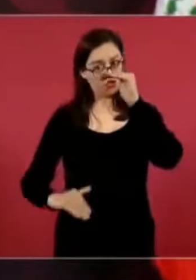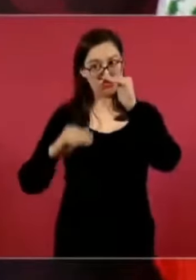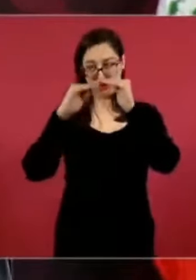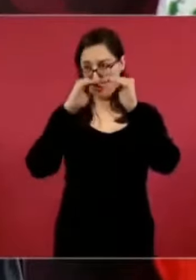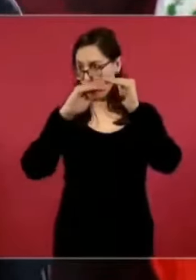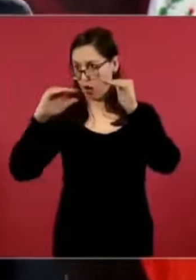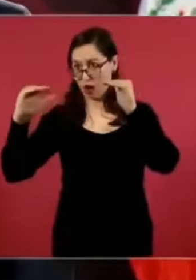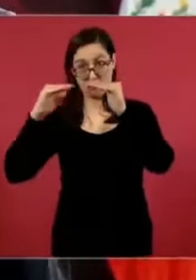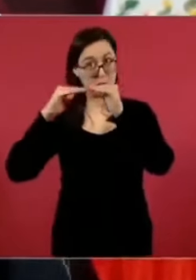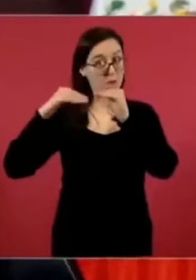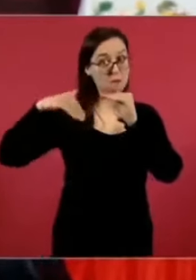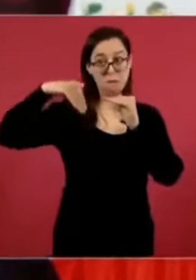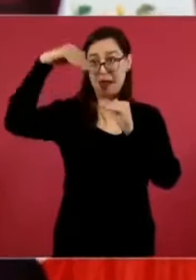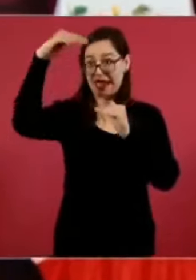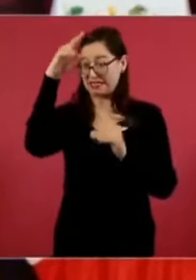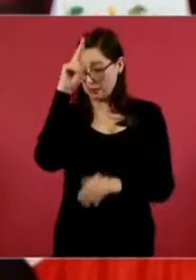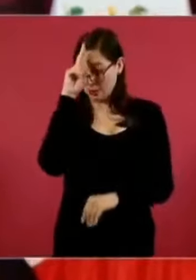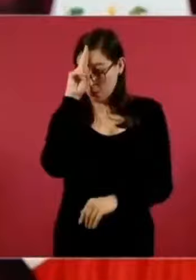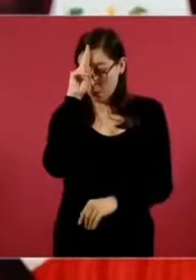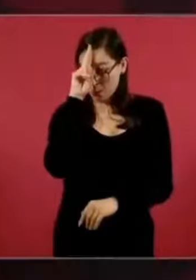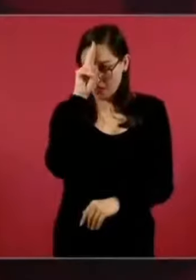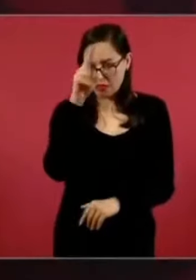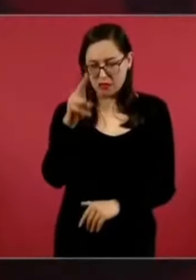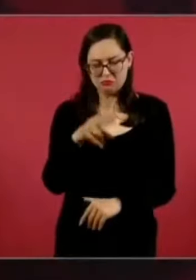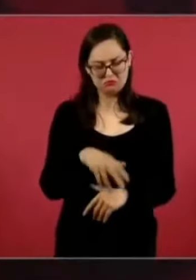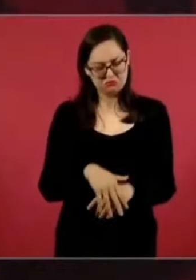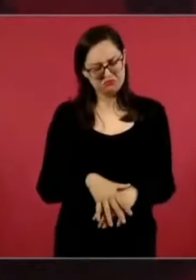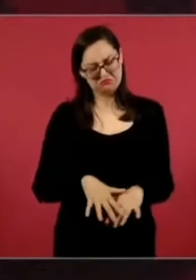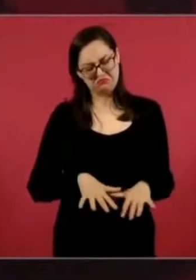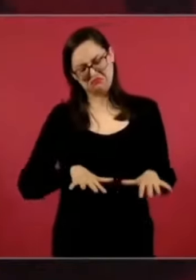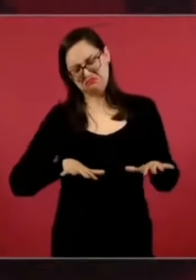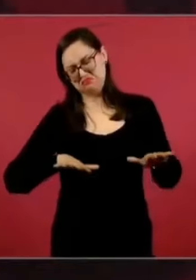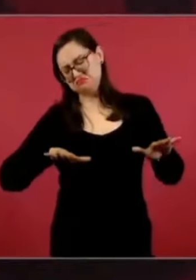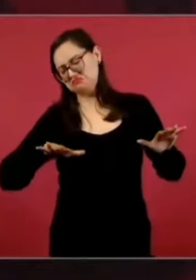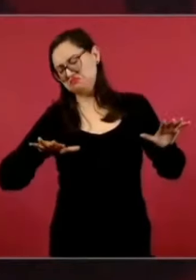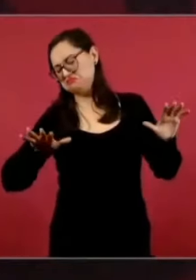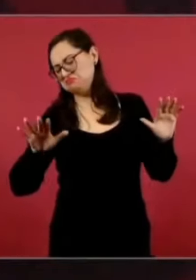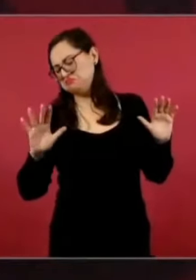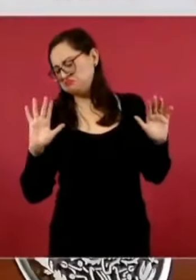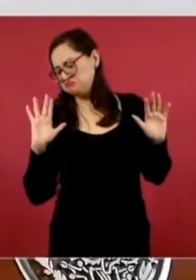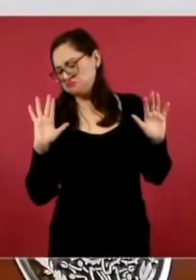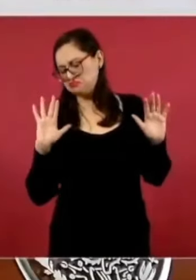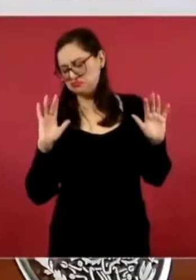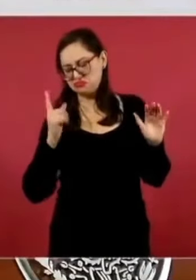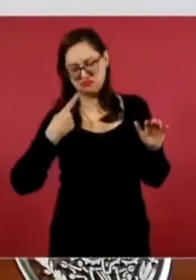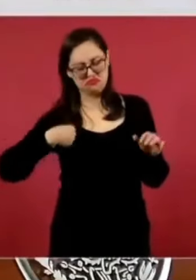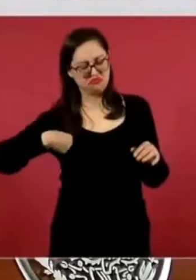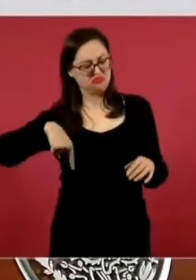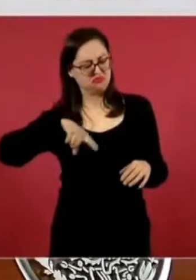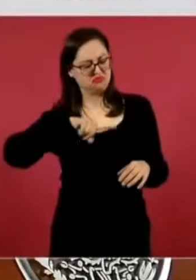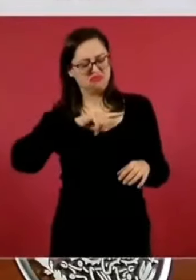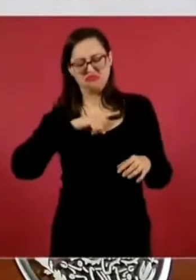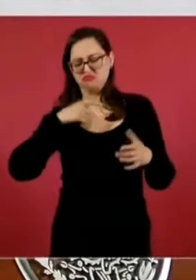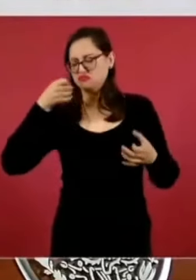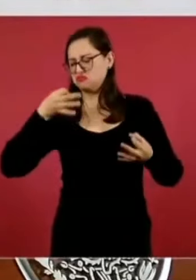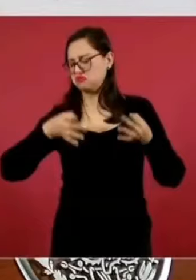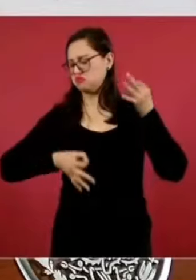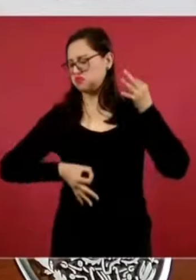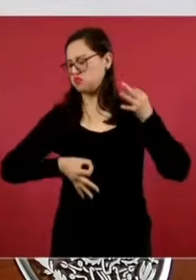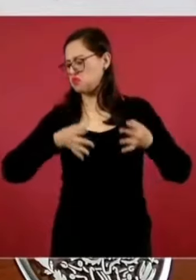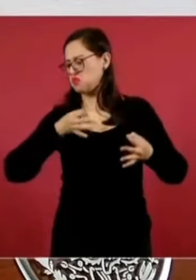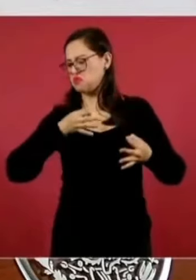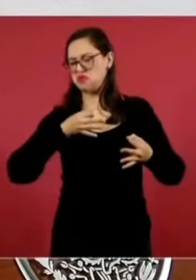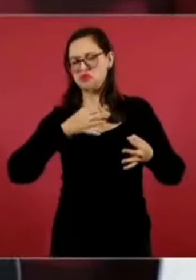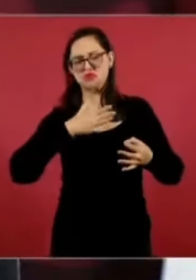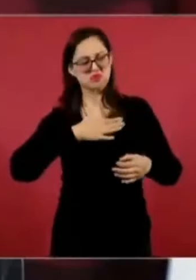yo que soy muy recto y